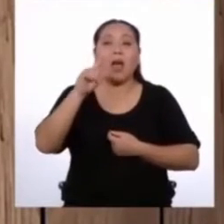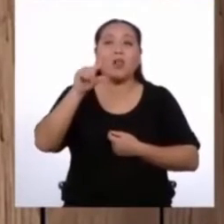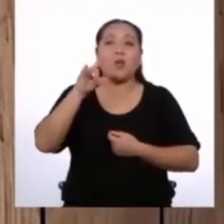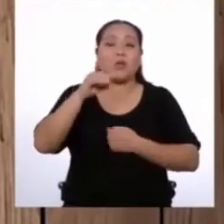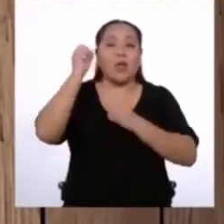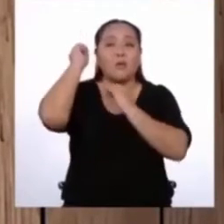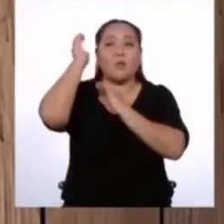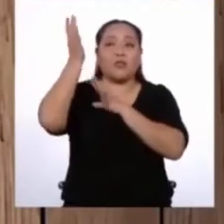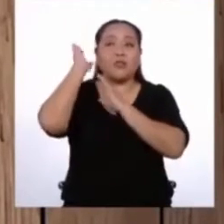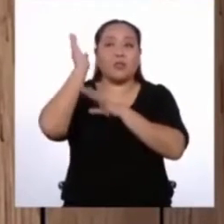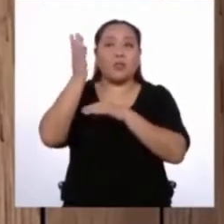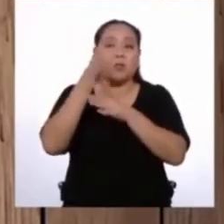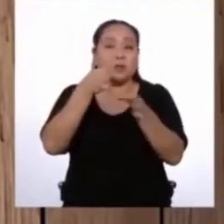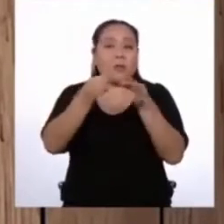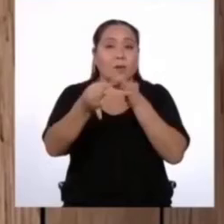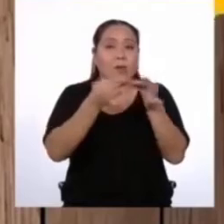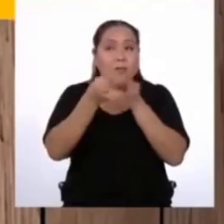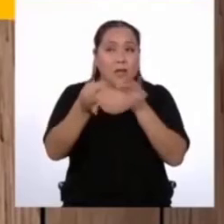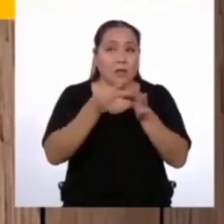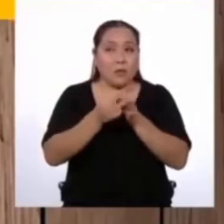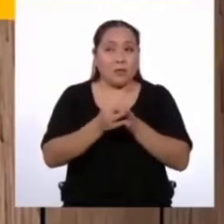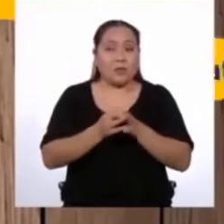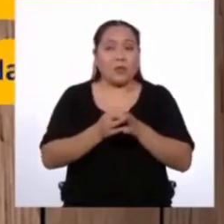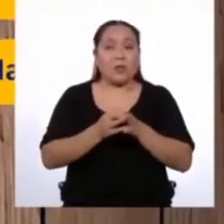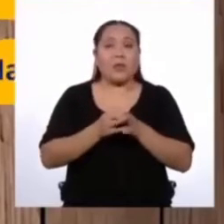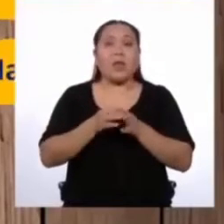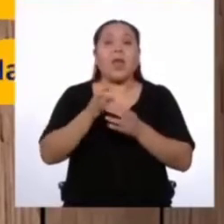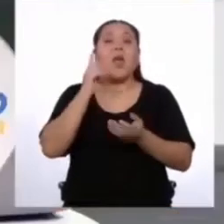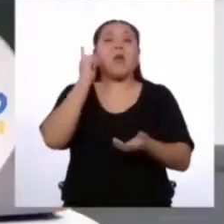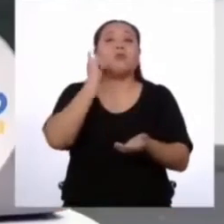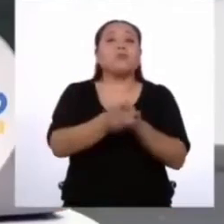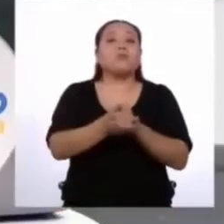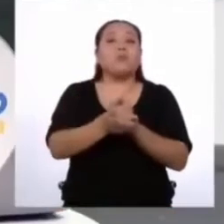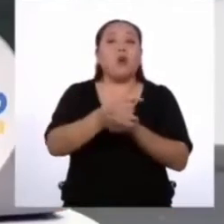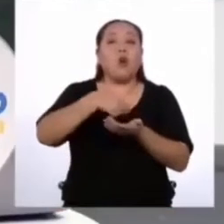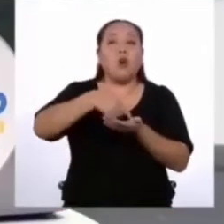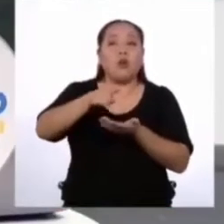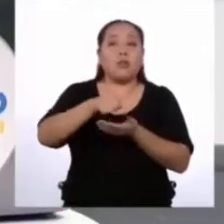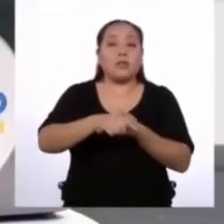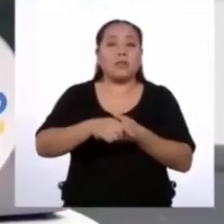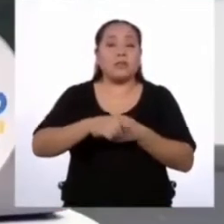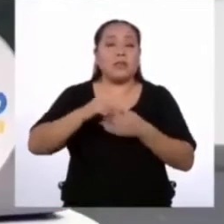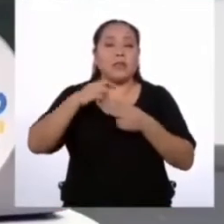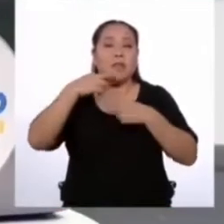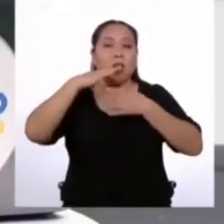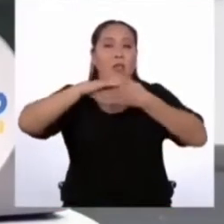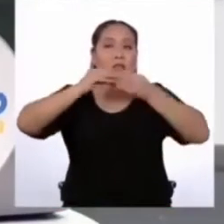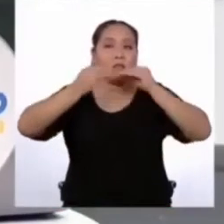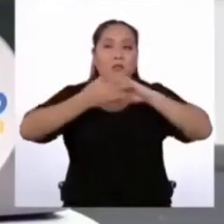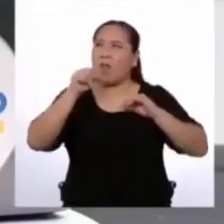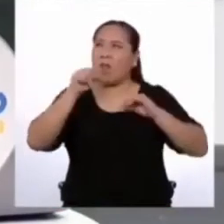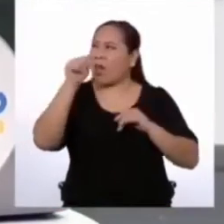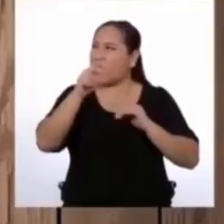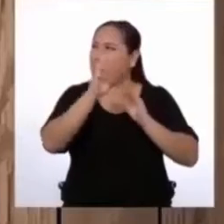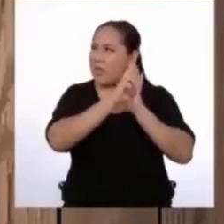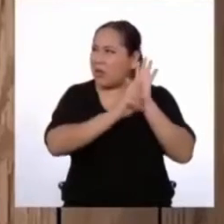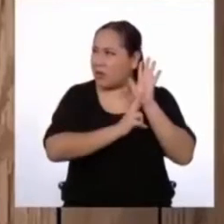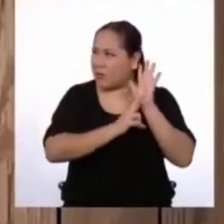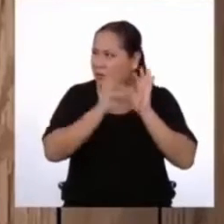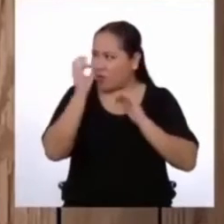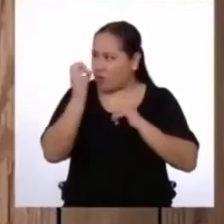expositivos, descriptivos, instructivos y narrativos. ¿En este tipo de textos están los reglamentos también?